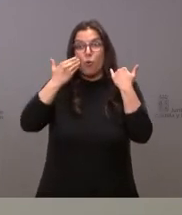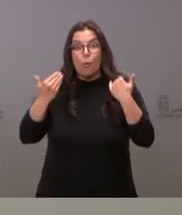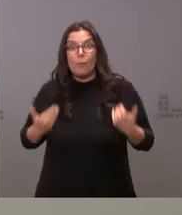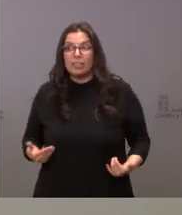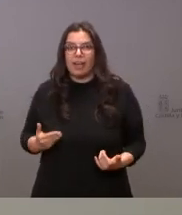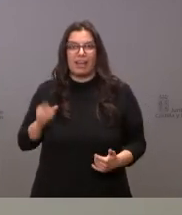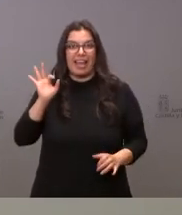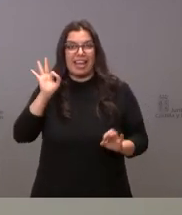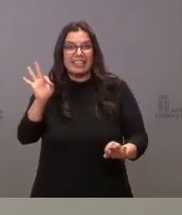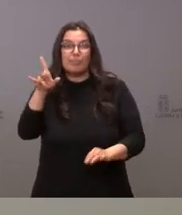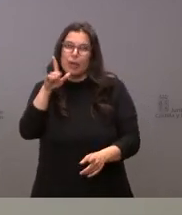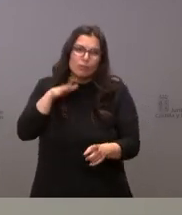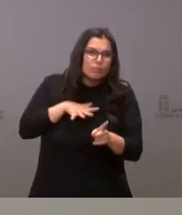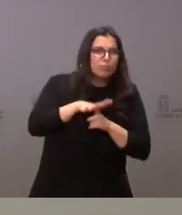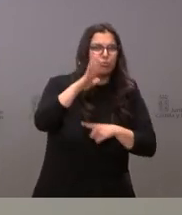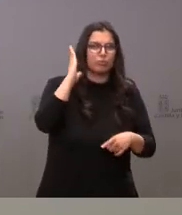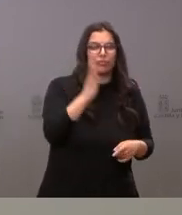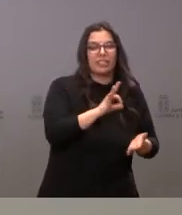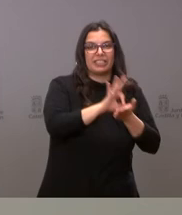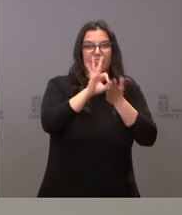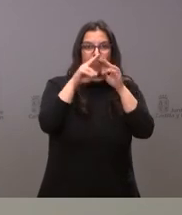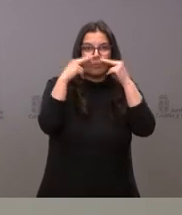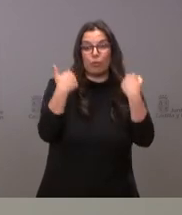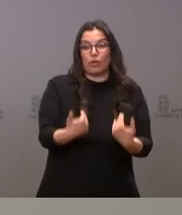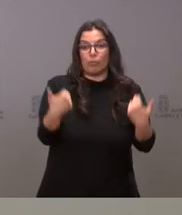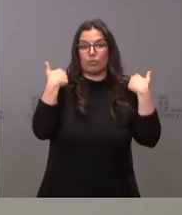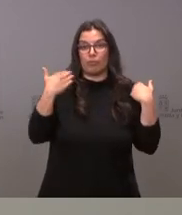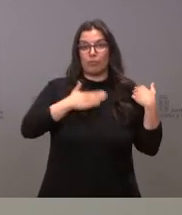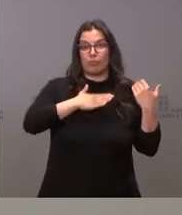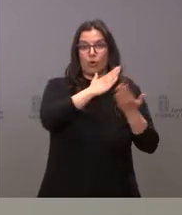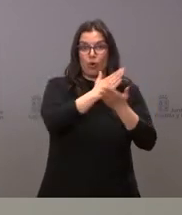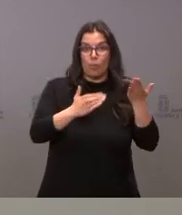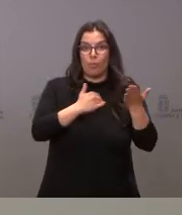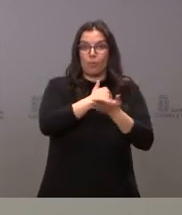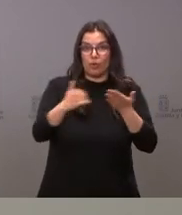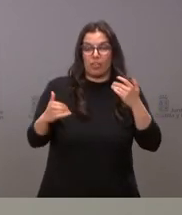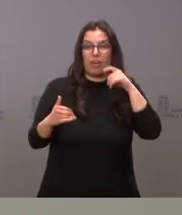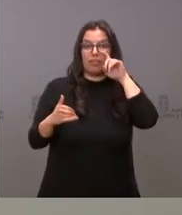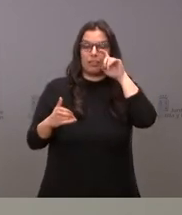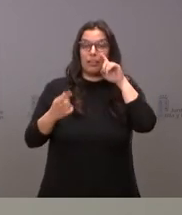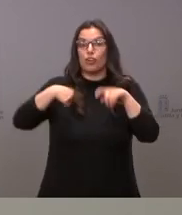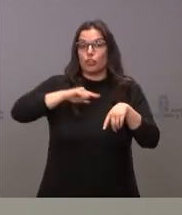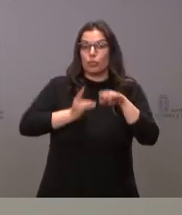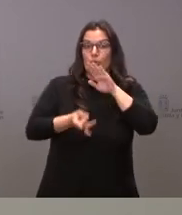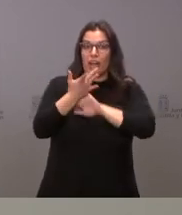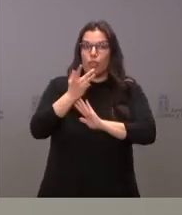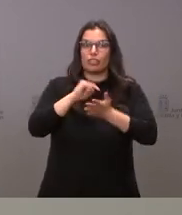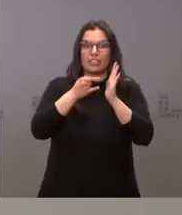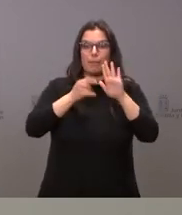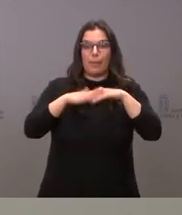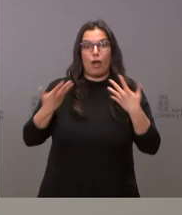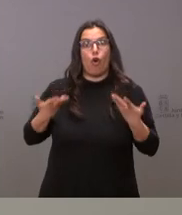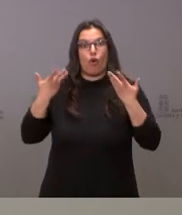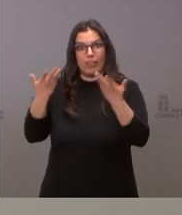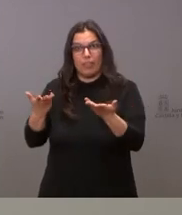un impacto muy directo sobre los servicios públicos que prestan las comunidades autónomas que hemos puesto en marcha los sistemas para ofrecer ese servicio pero que vamos a